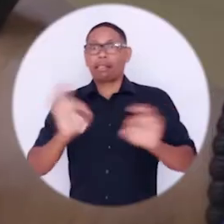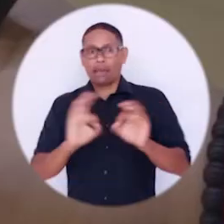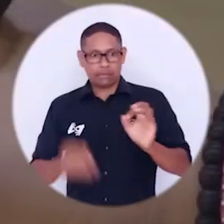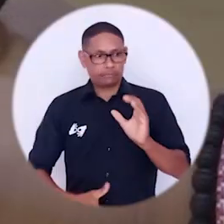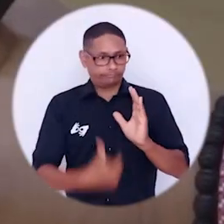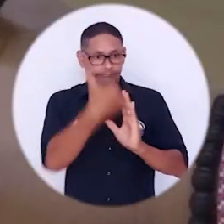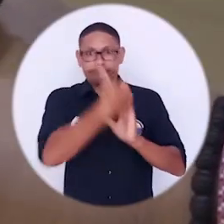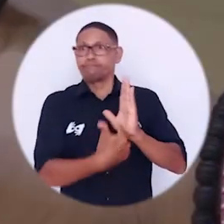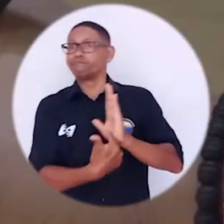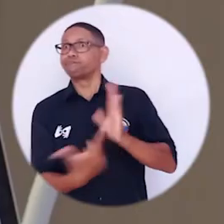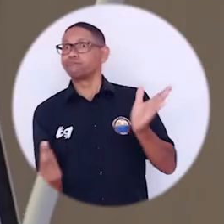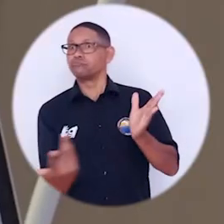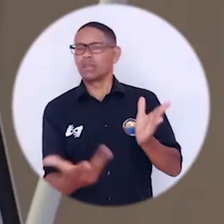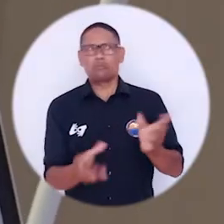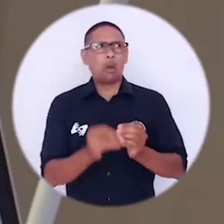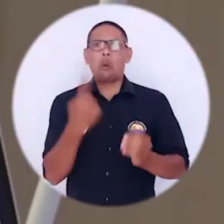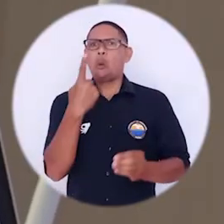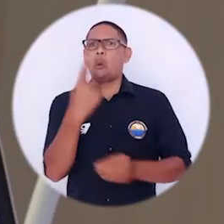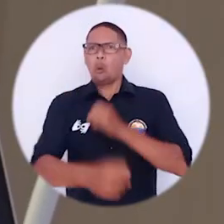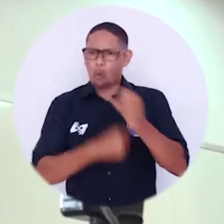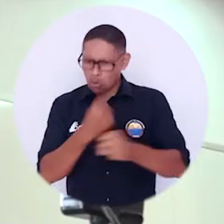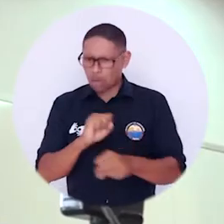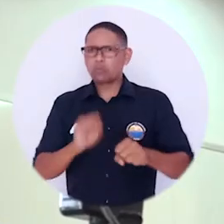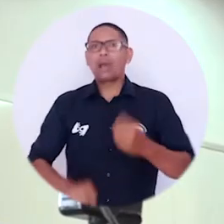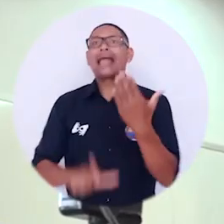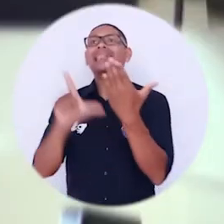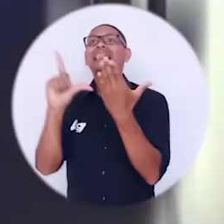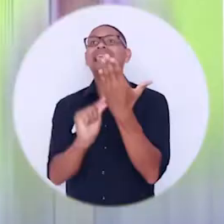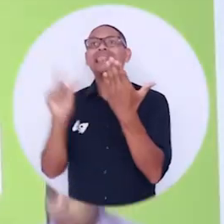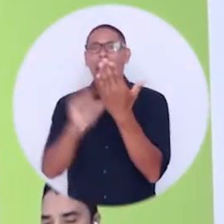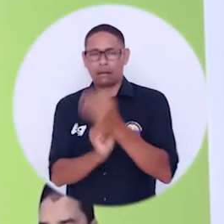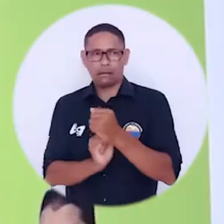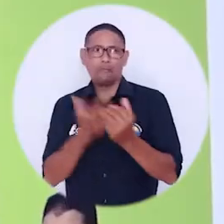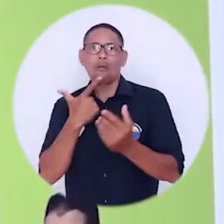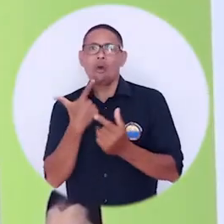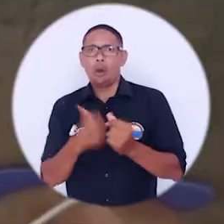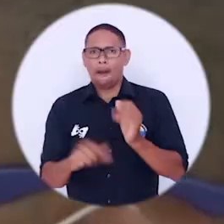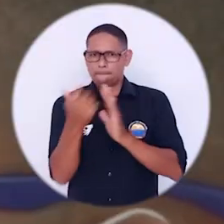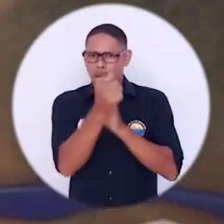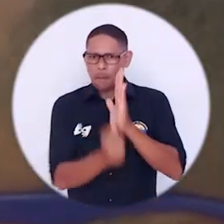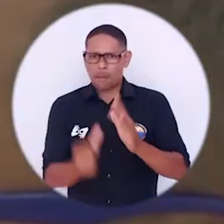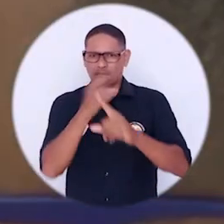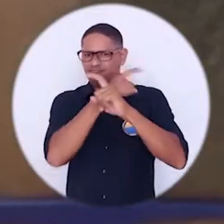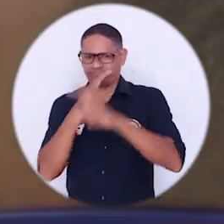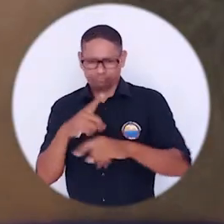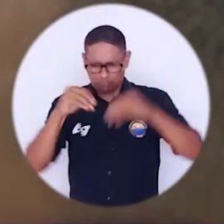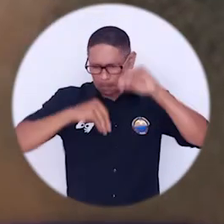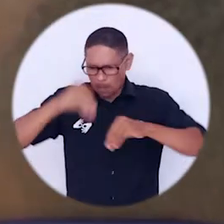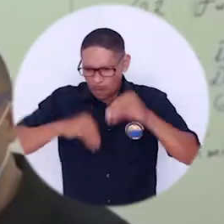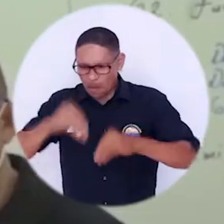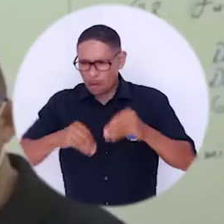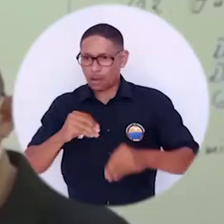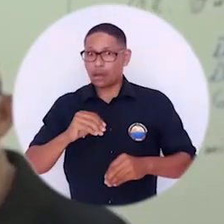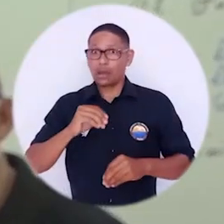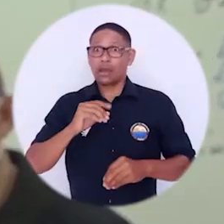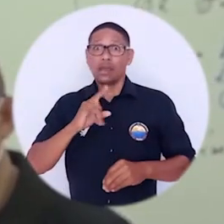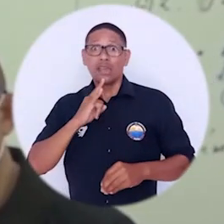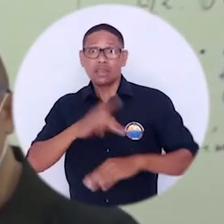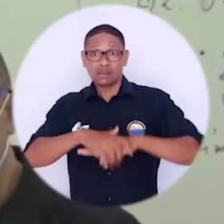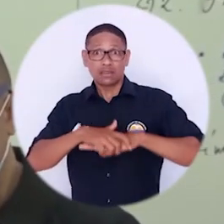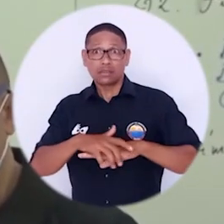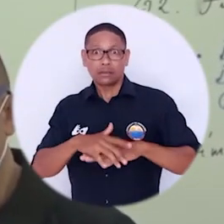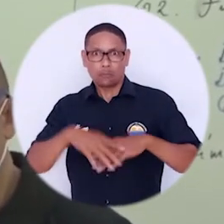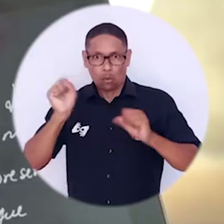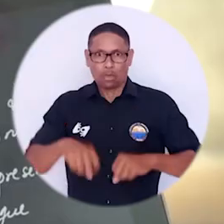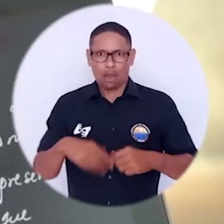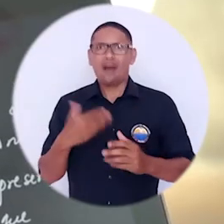certificar en plataformas digitales? En un año, por ejemplo, en programación. Y si maneja inglés y maneja programación, pues consigue empleo y